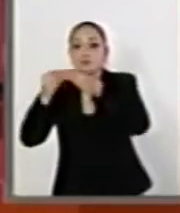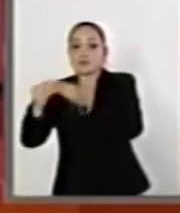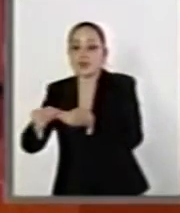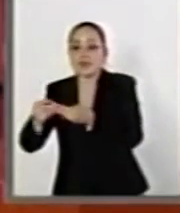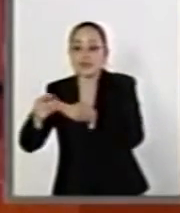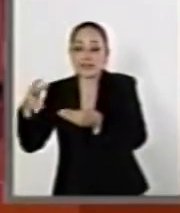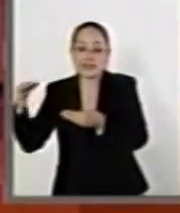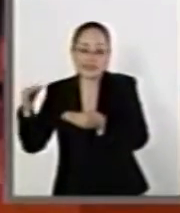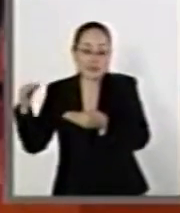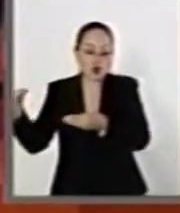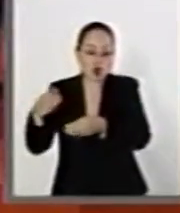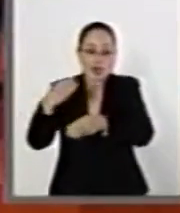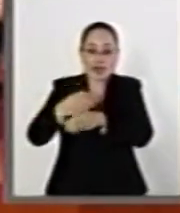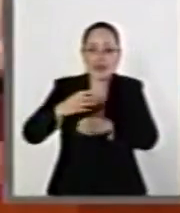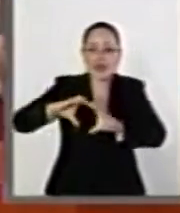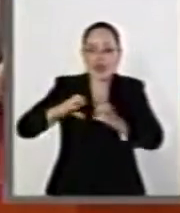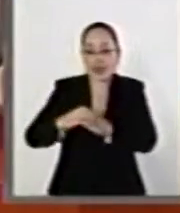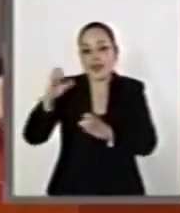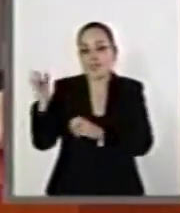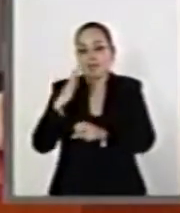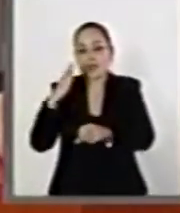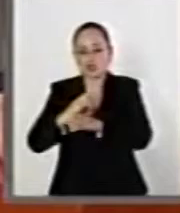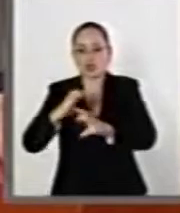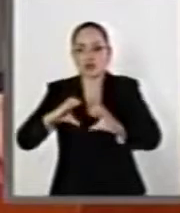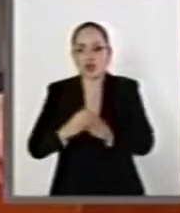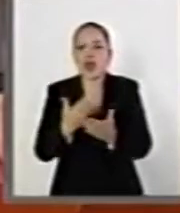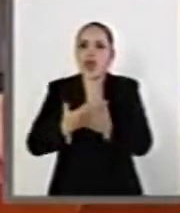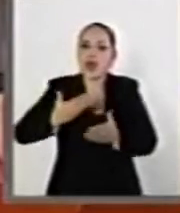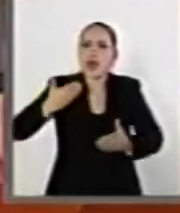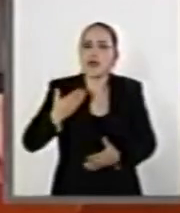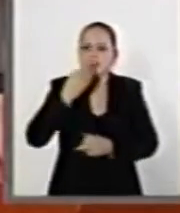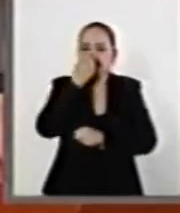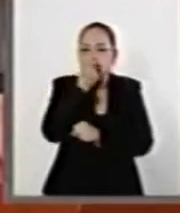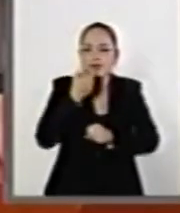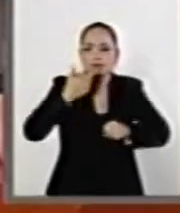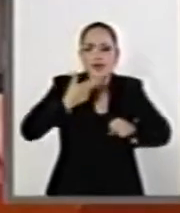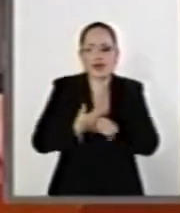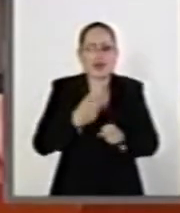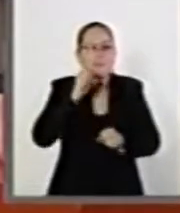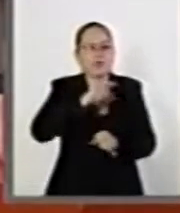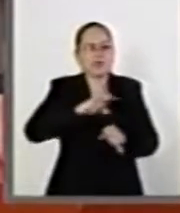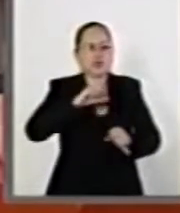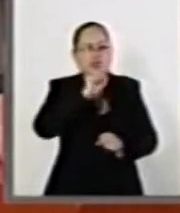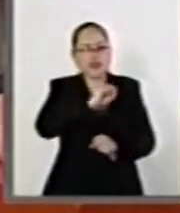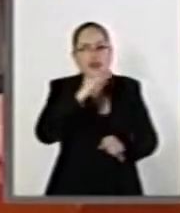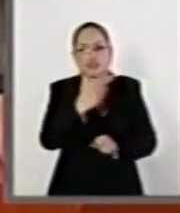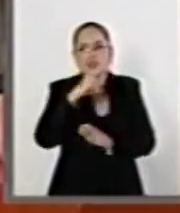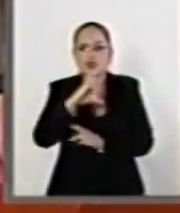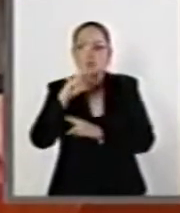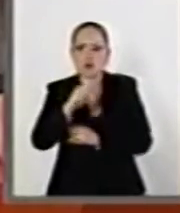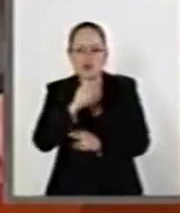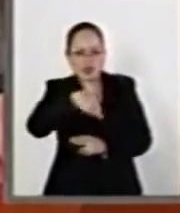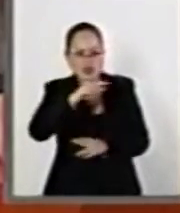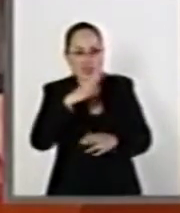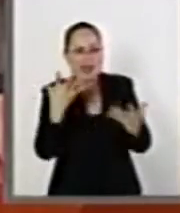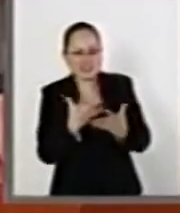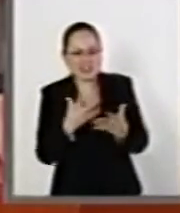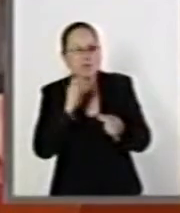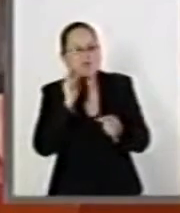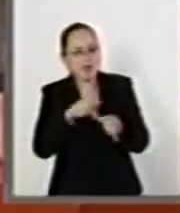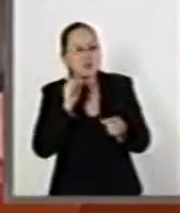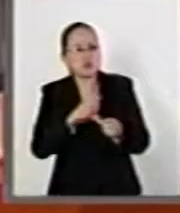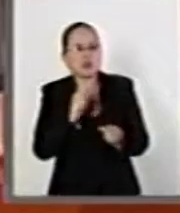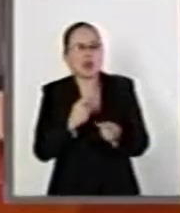Federación. Acción que hacía antes la Secretaría de Hacienda de manera regular.